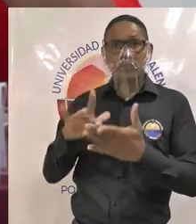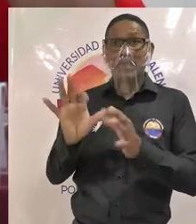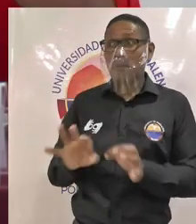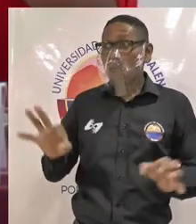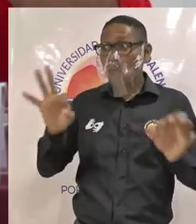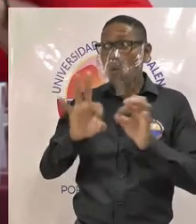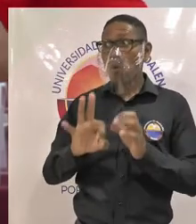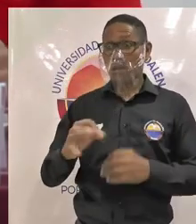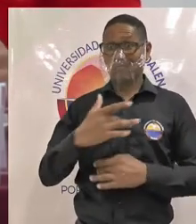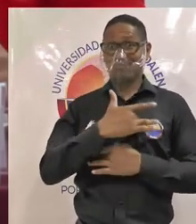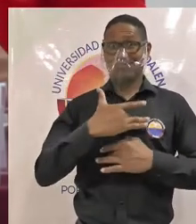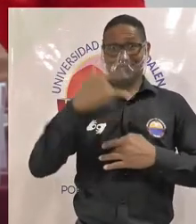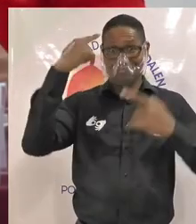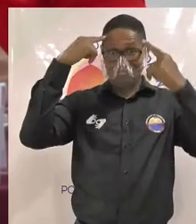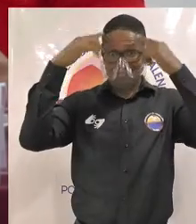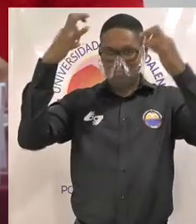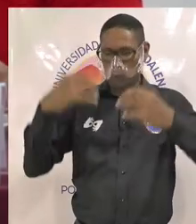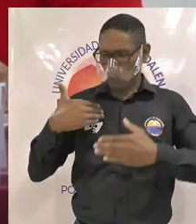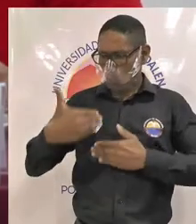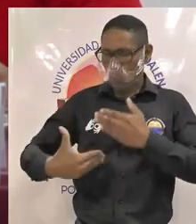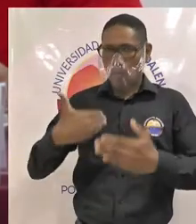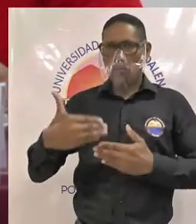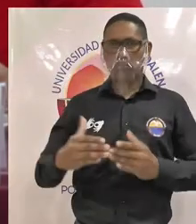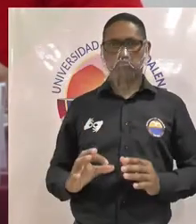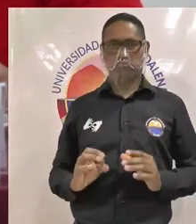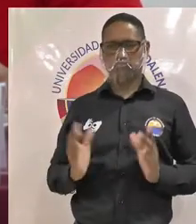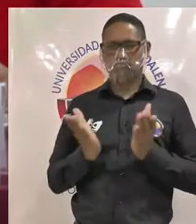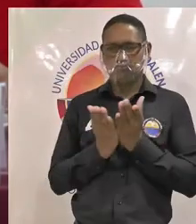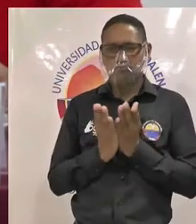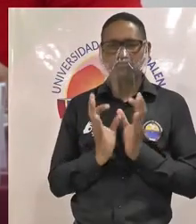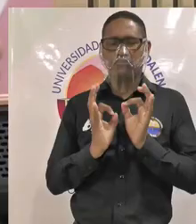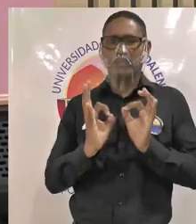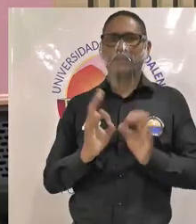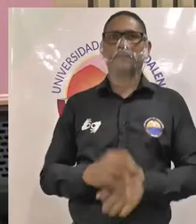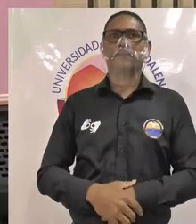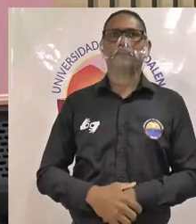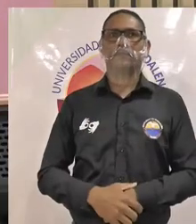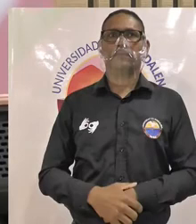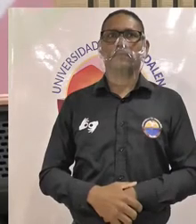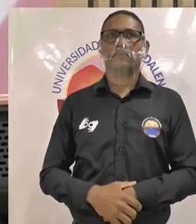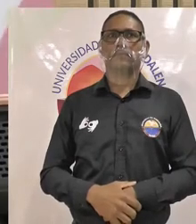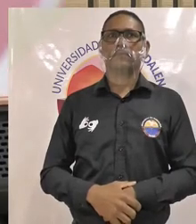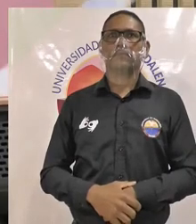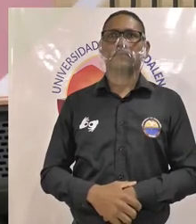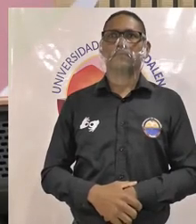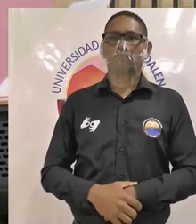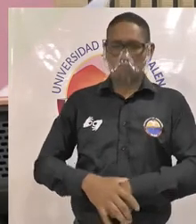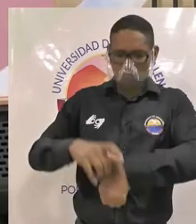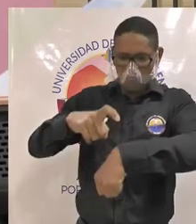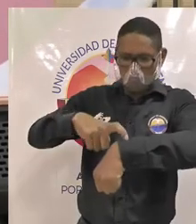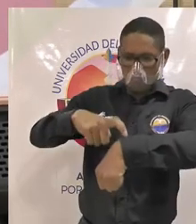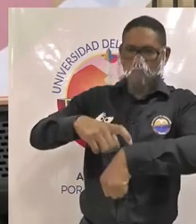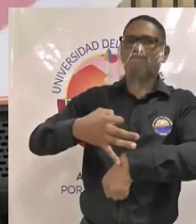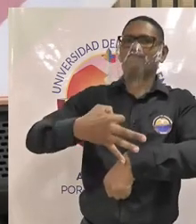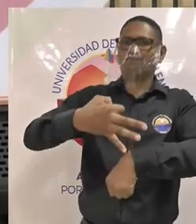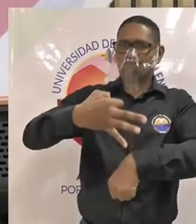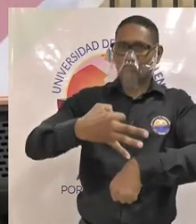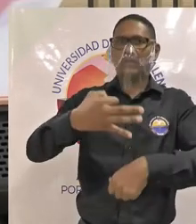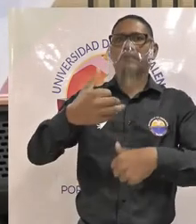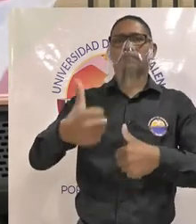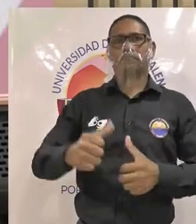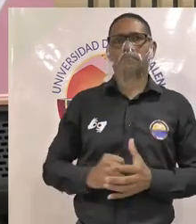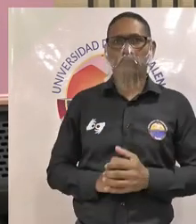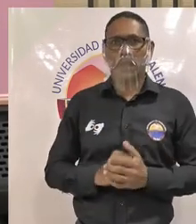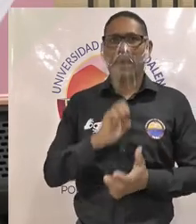para la calidad del proceso estudiantil bueno justo el tiempo para Edilmer y